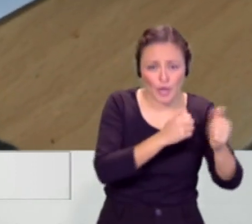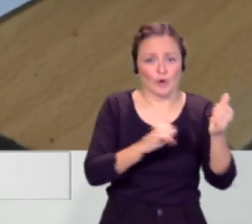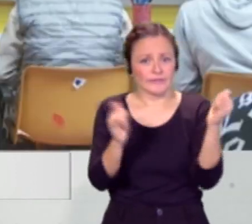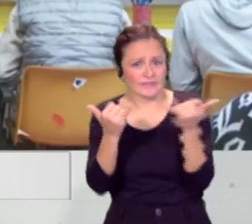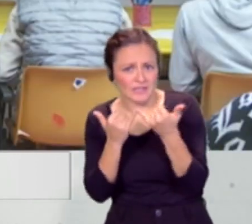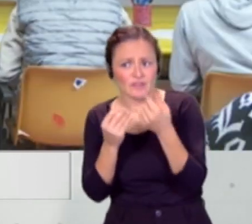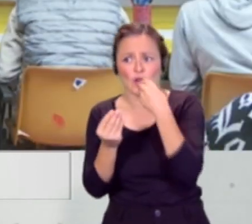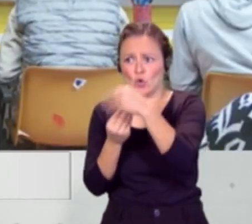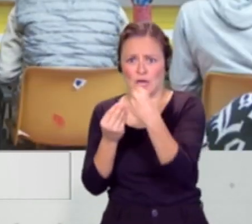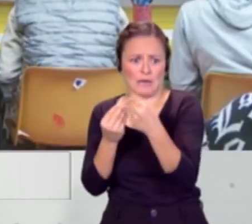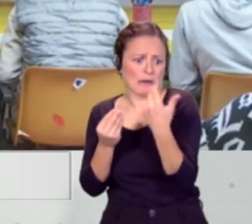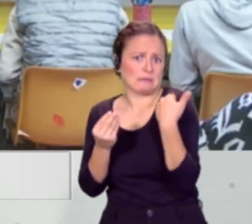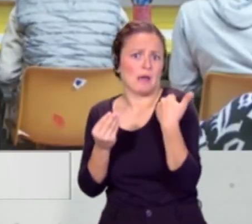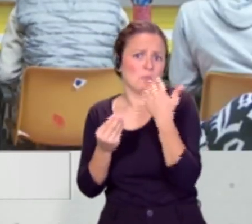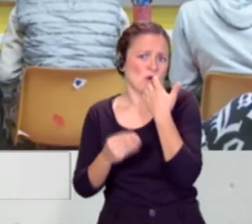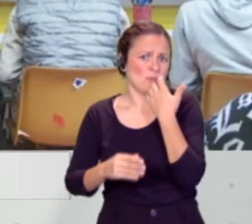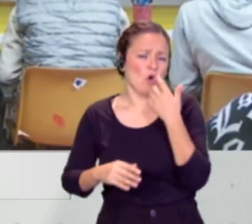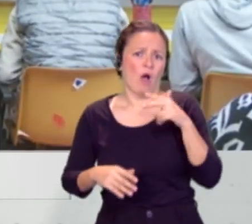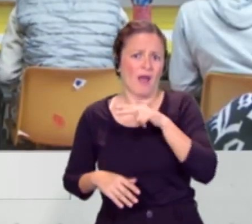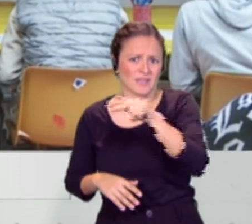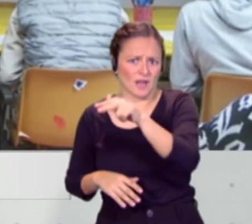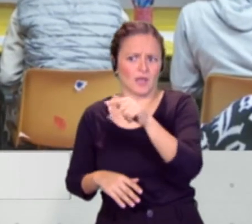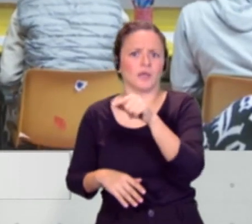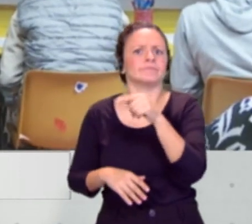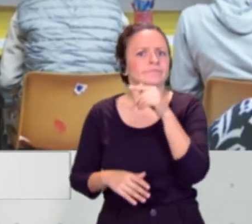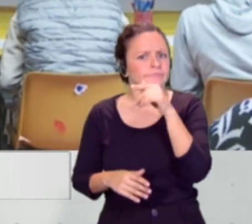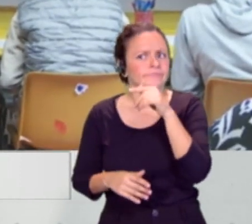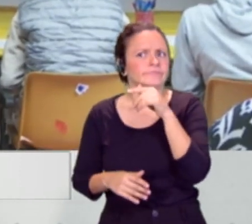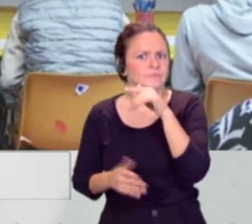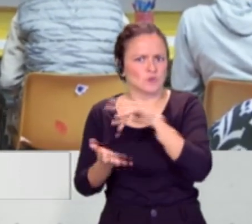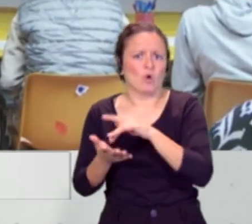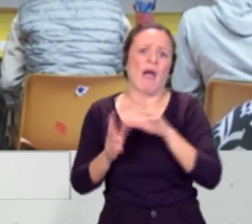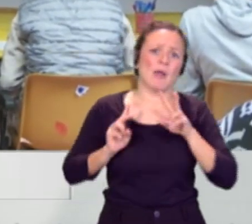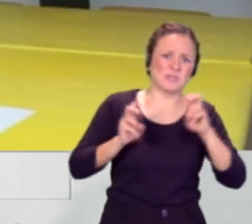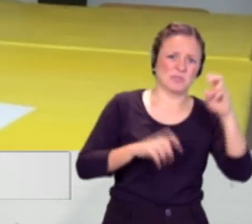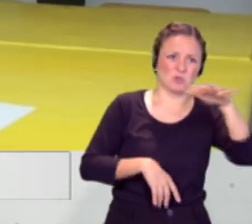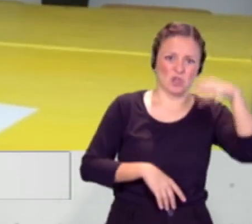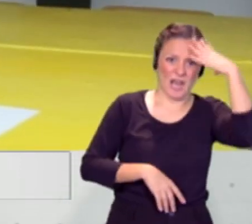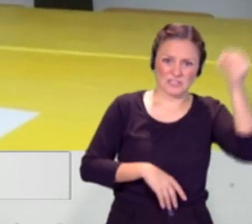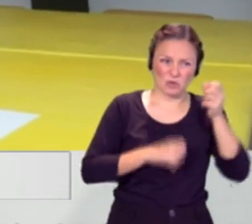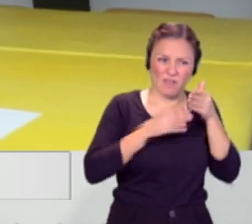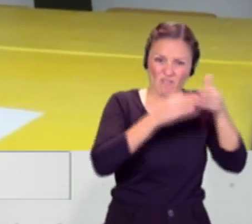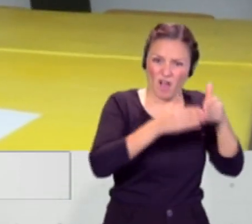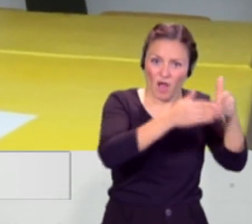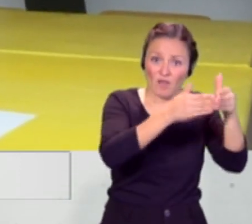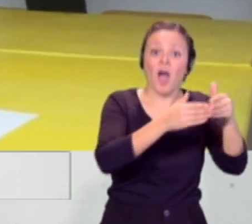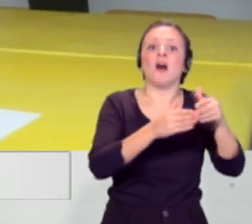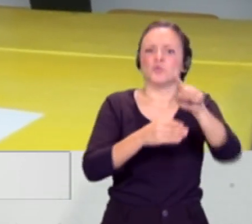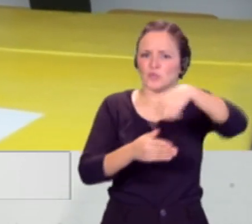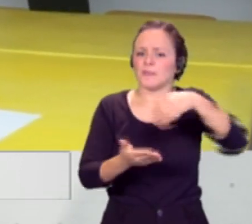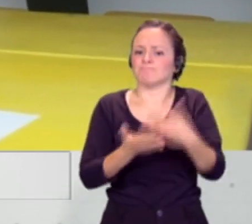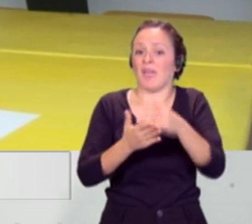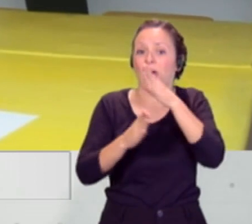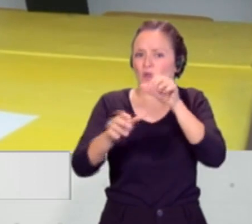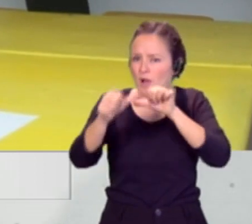o a Gran Canaria, hemos sufrido mucho el tema de Arguineguín, al principio también lo fue en Lanzarote, pues veremos cómo se multiplican. Y esto es una